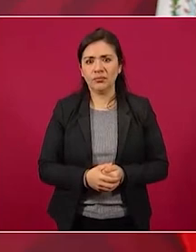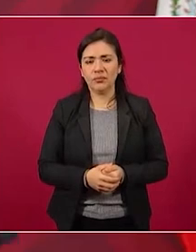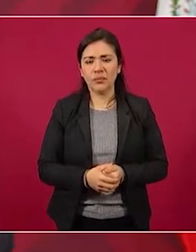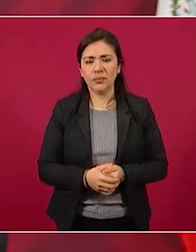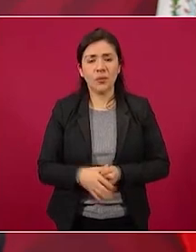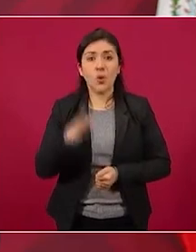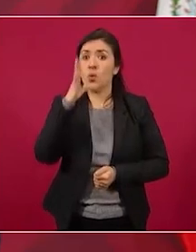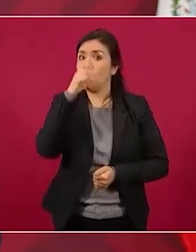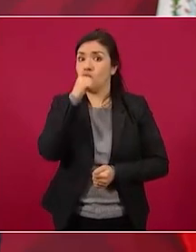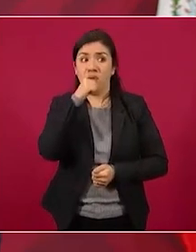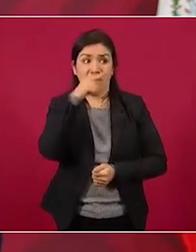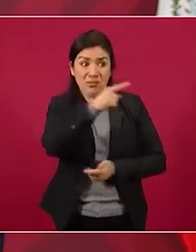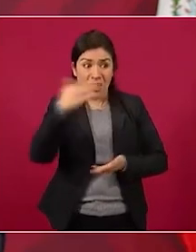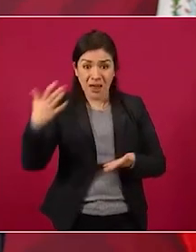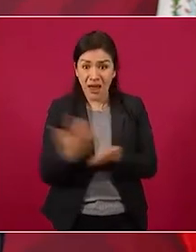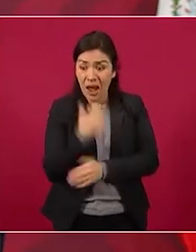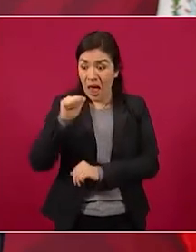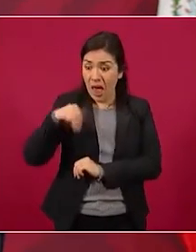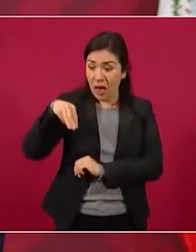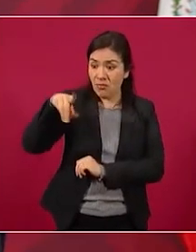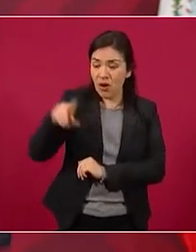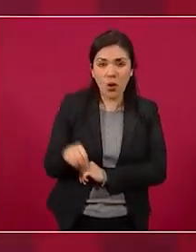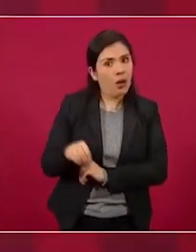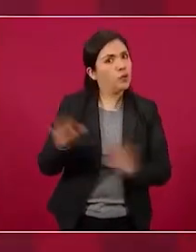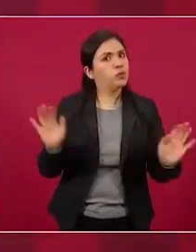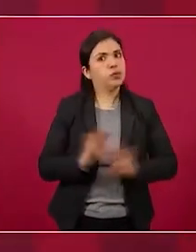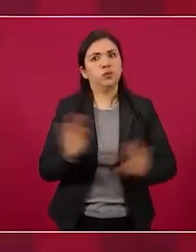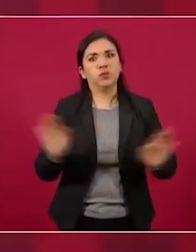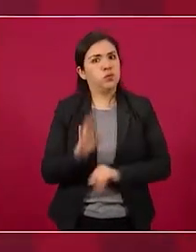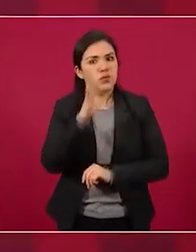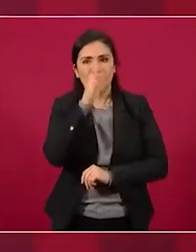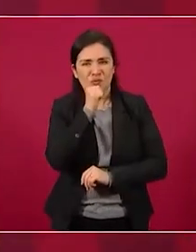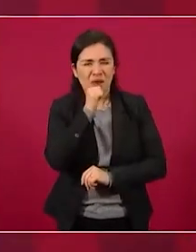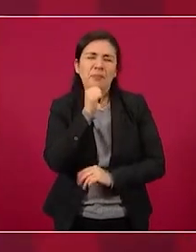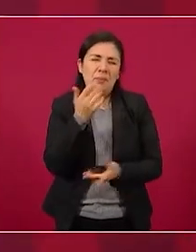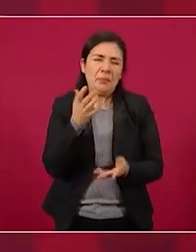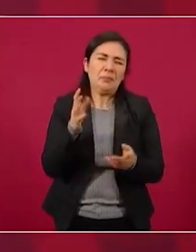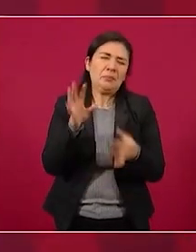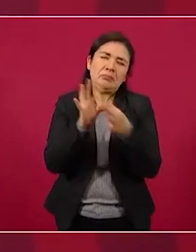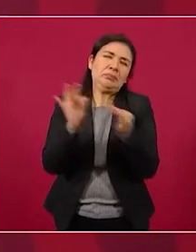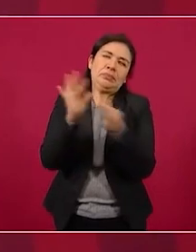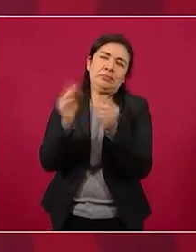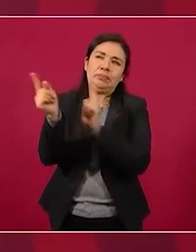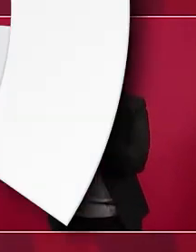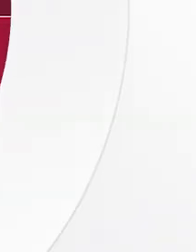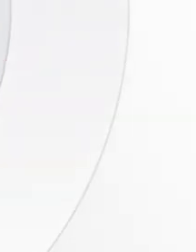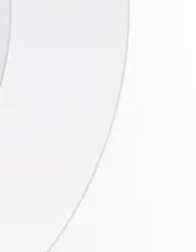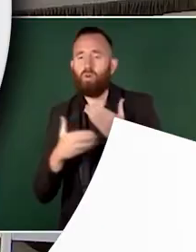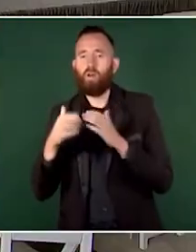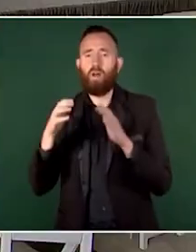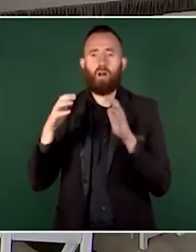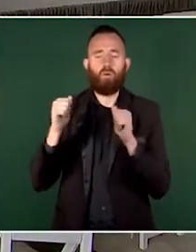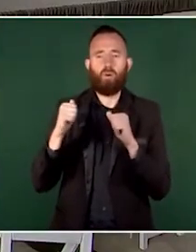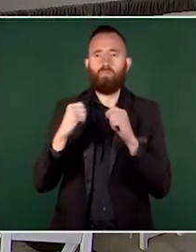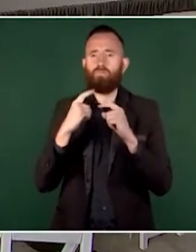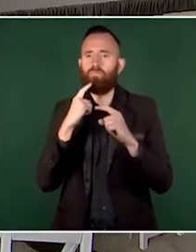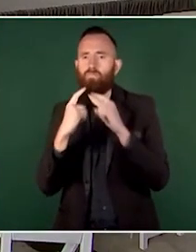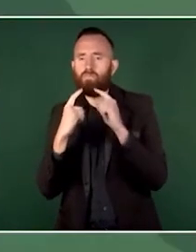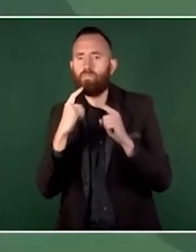ganar Andrés Manuel palabras más palabras menos California